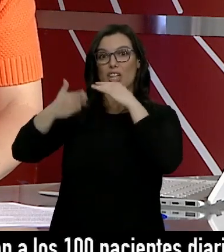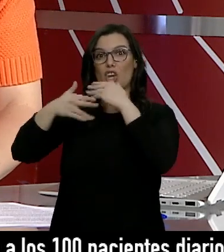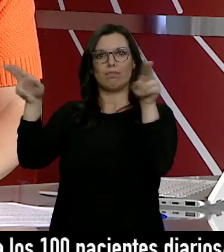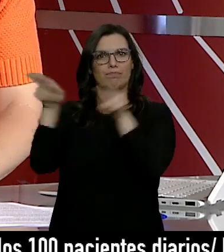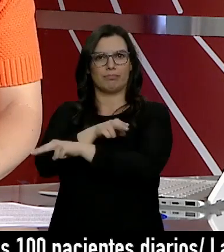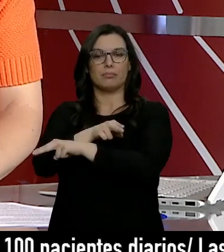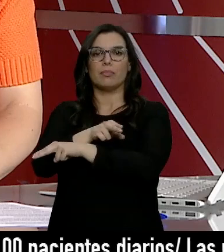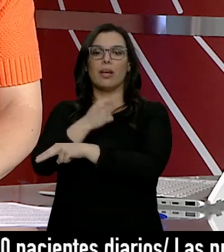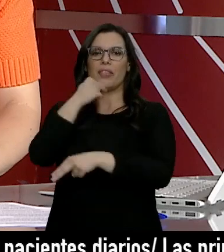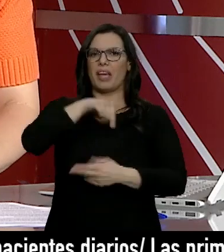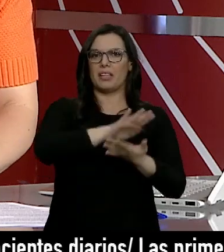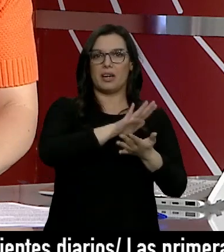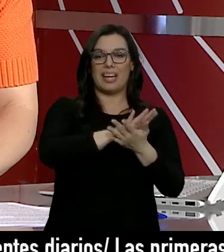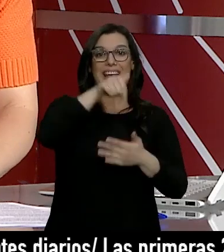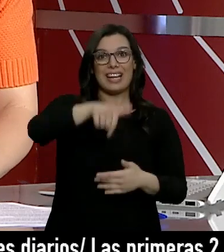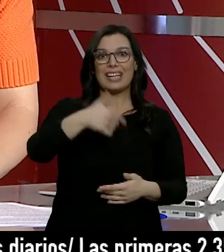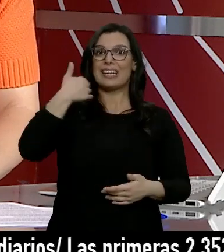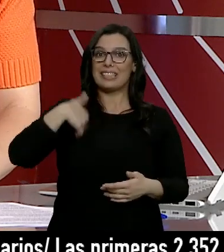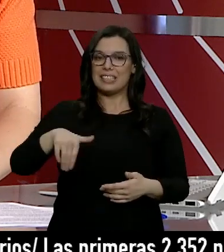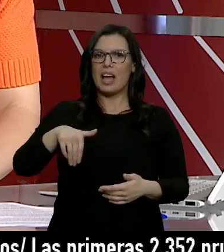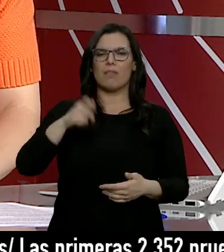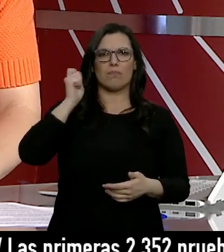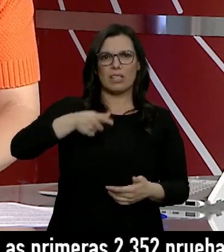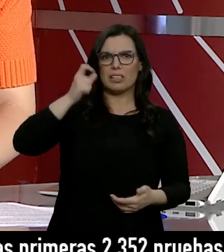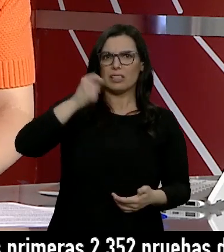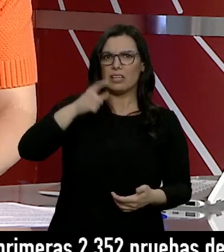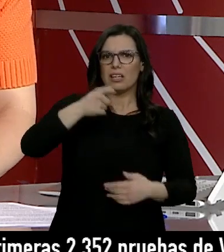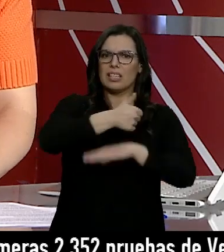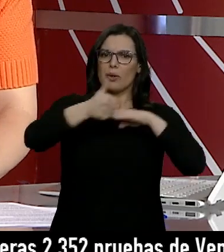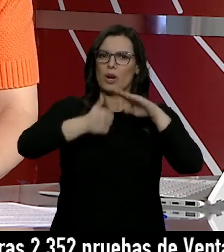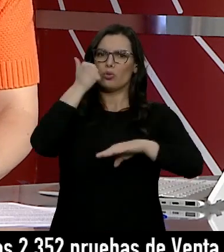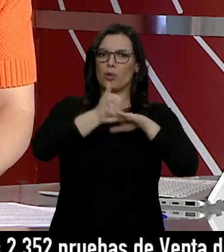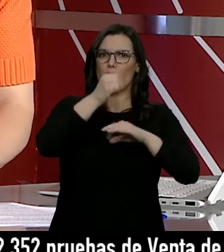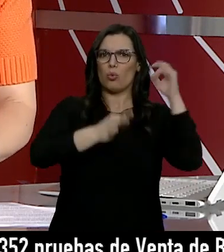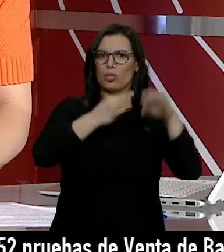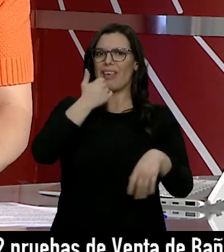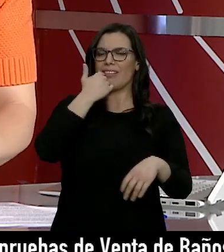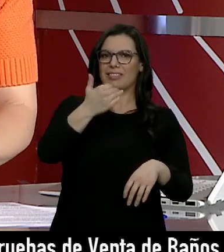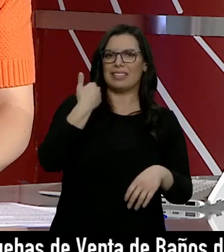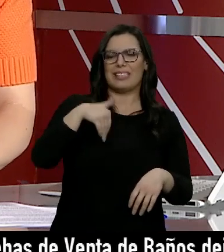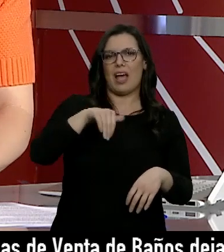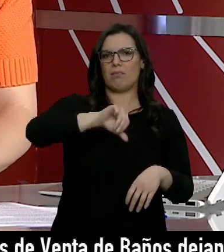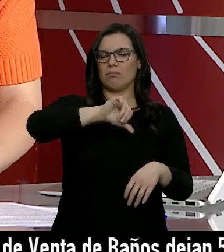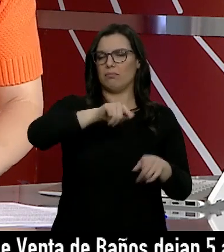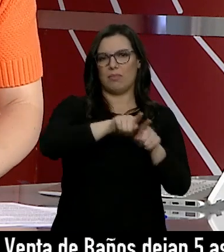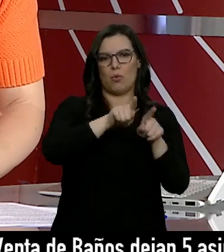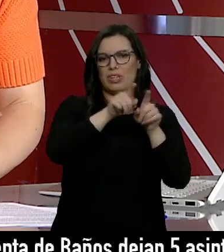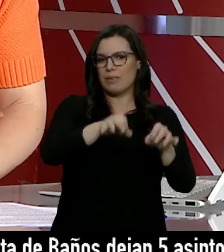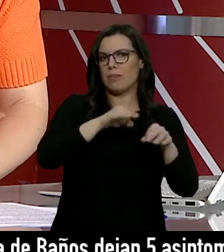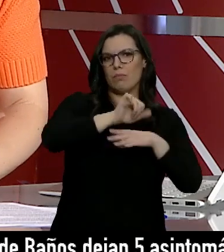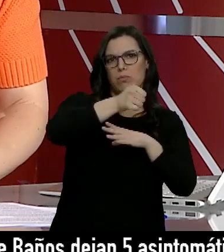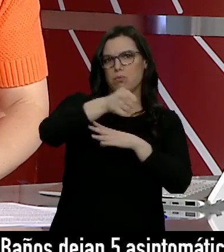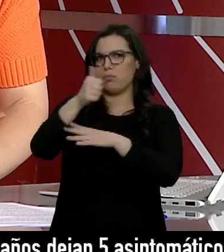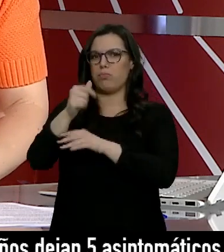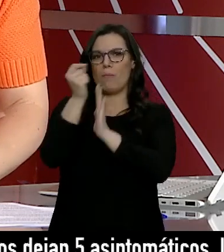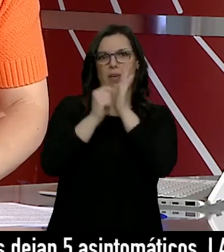vicepresidente IGEA que en la comunidad ya se ha pronunciado reiteradamente nuestro Tribunal Superior de Justicia y siempre ha respaldado las medidas